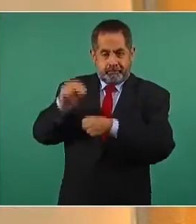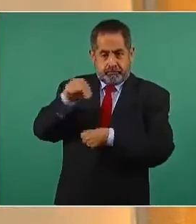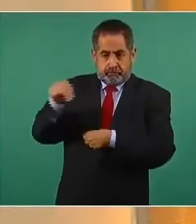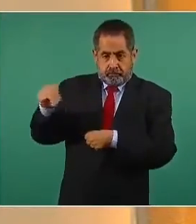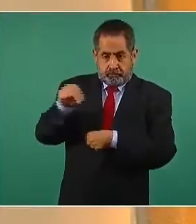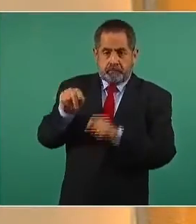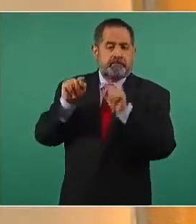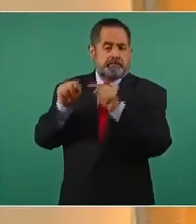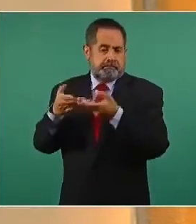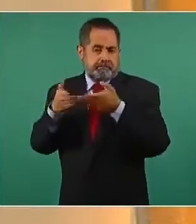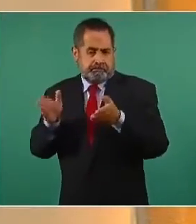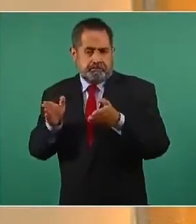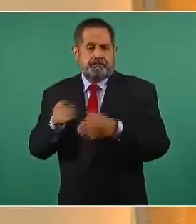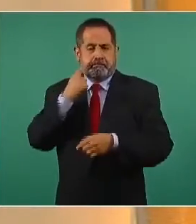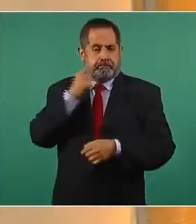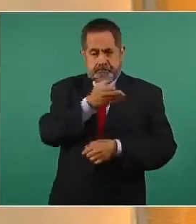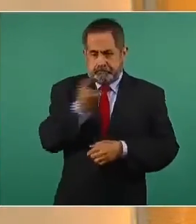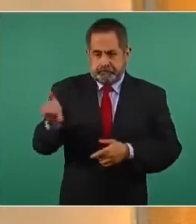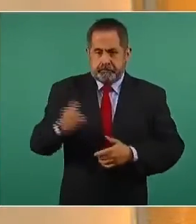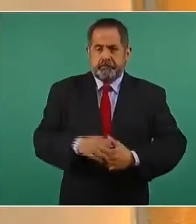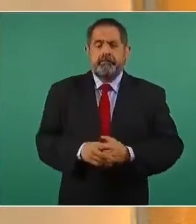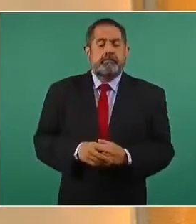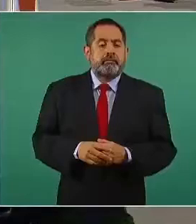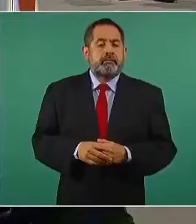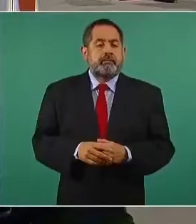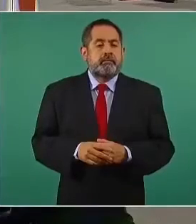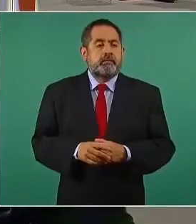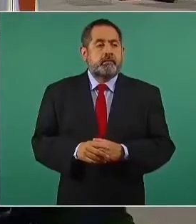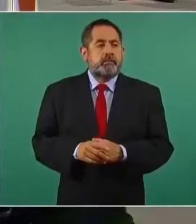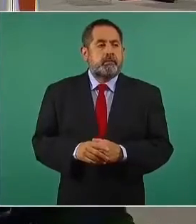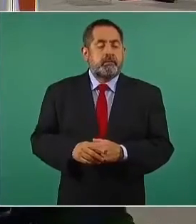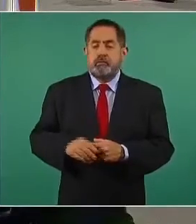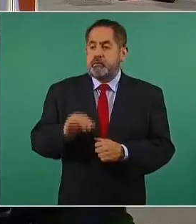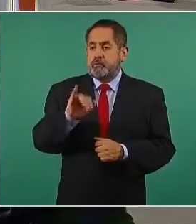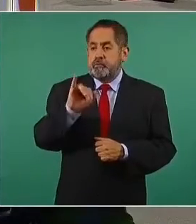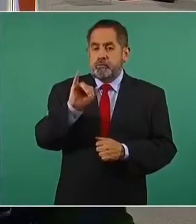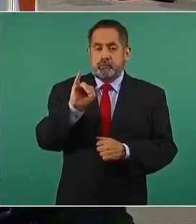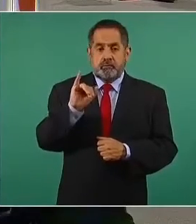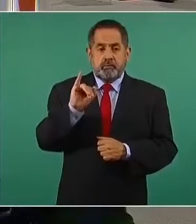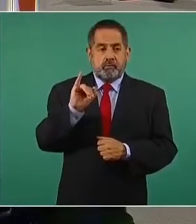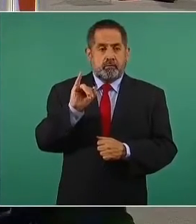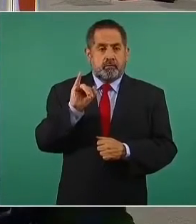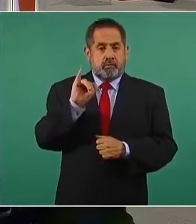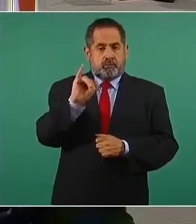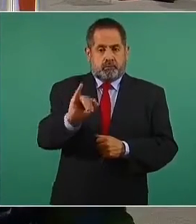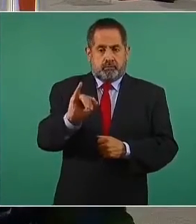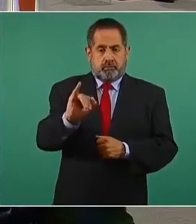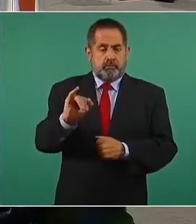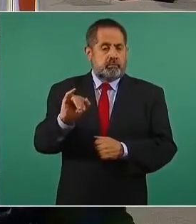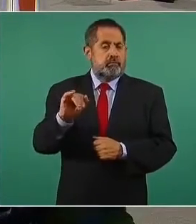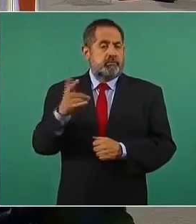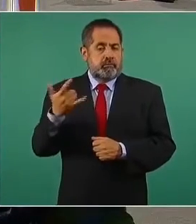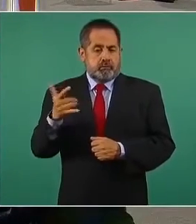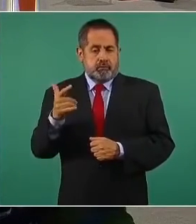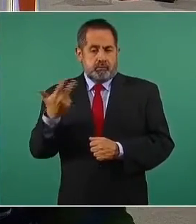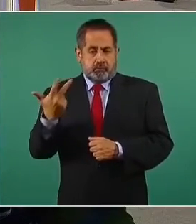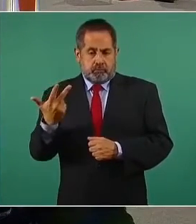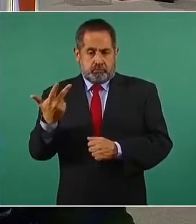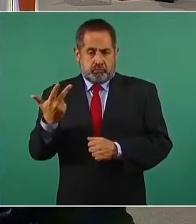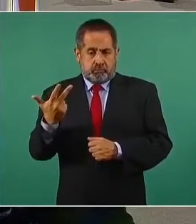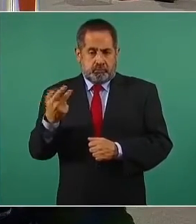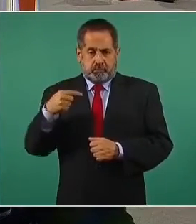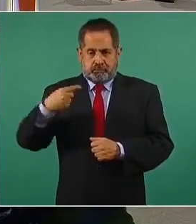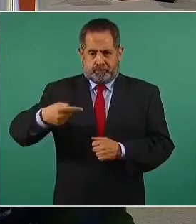Adelante. Decir que el jueves 8 de julio, pasado mañana, continuamos